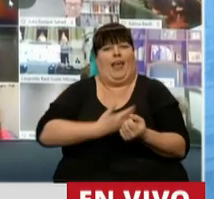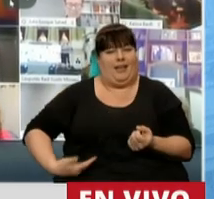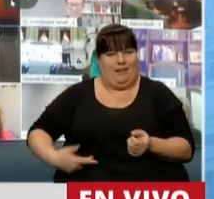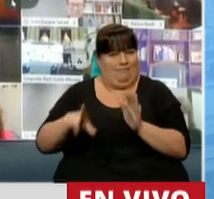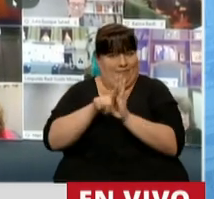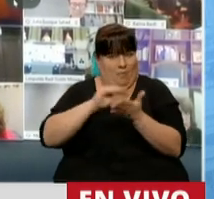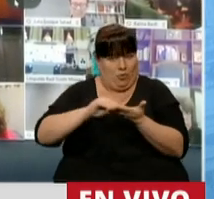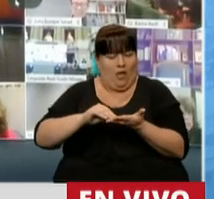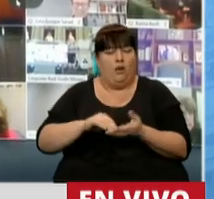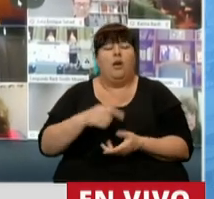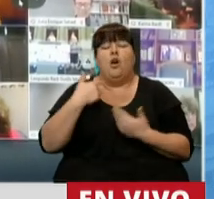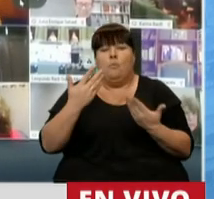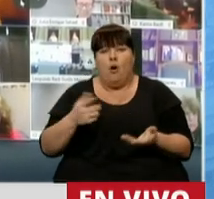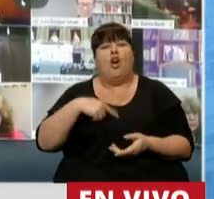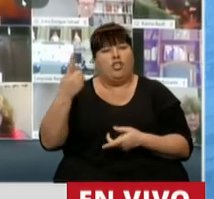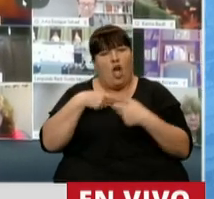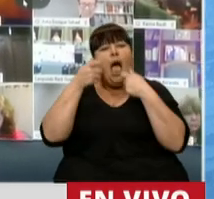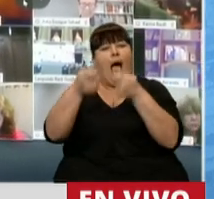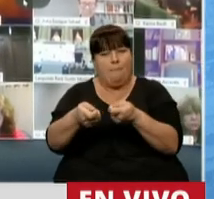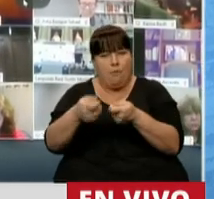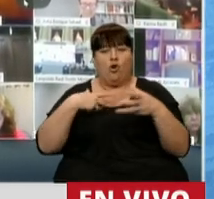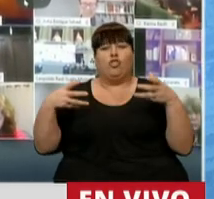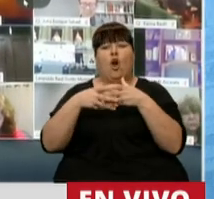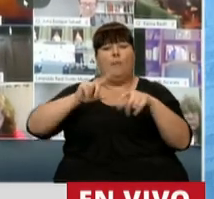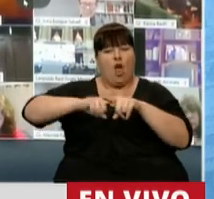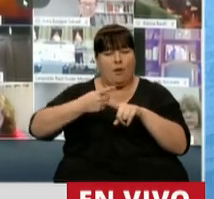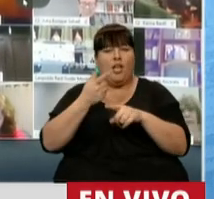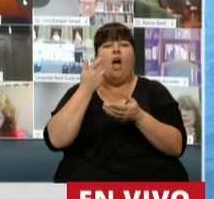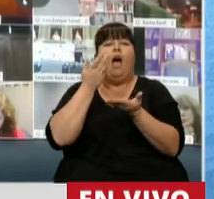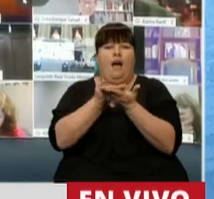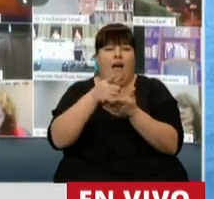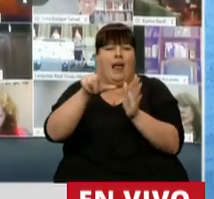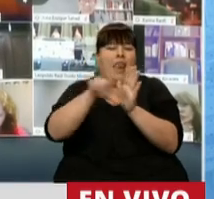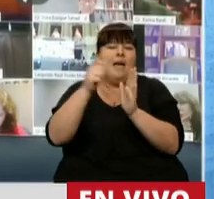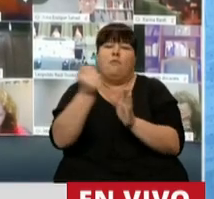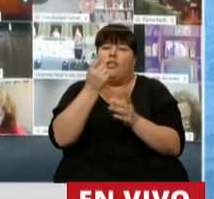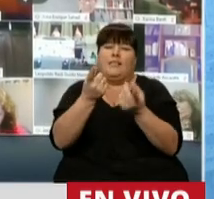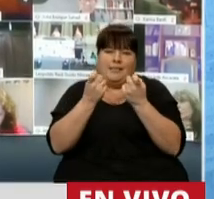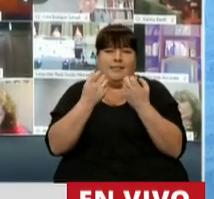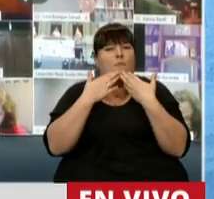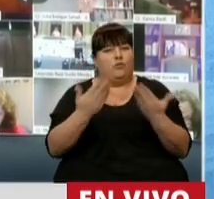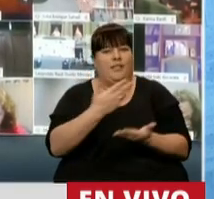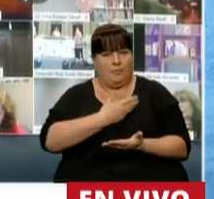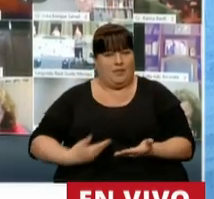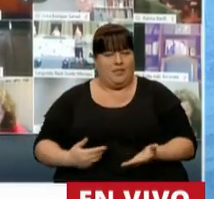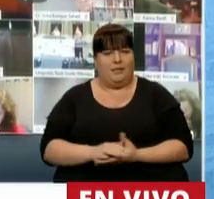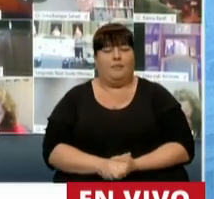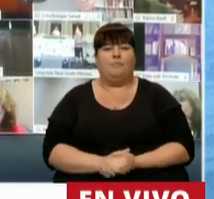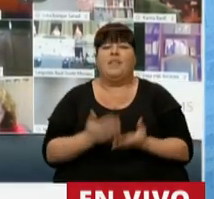Por todos estos motivos es que vamos a acompañar desde nuestro bloque a esta ley tan necesaria e importante. Muchas gracias, señor presidente.